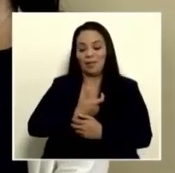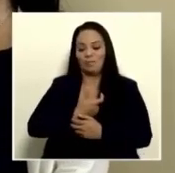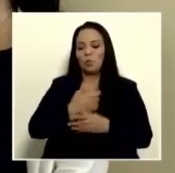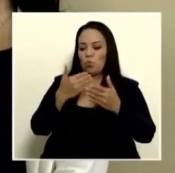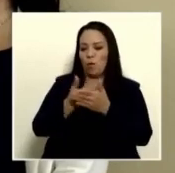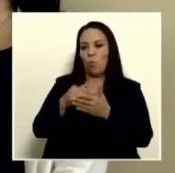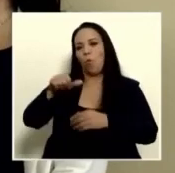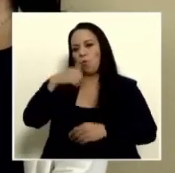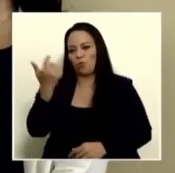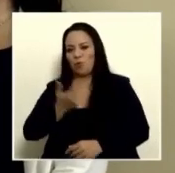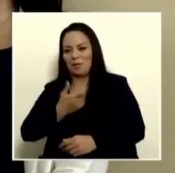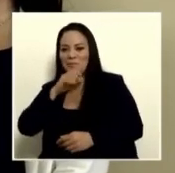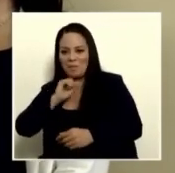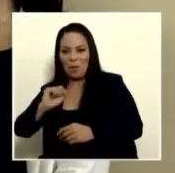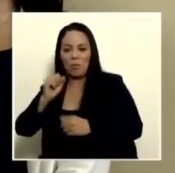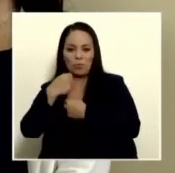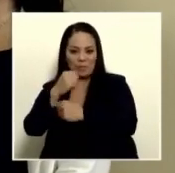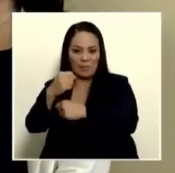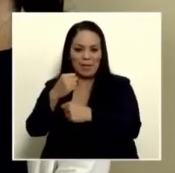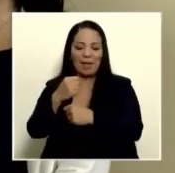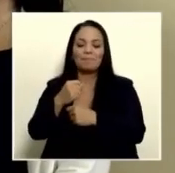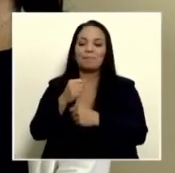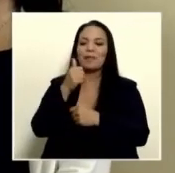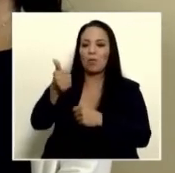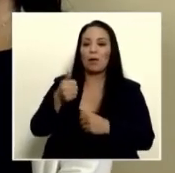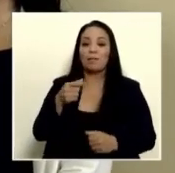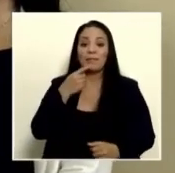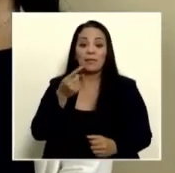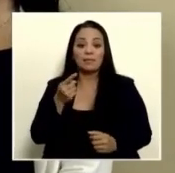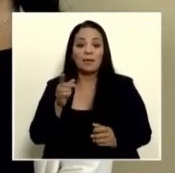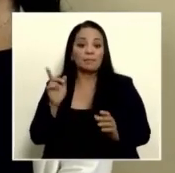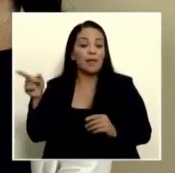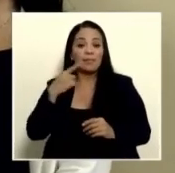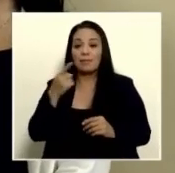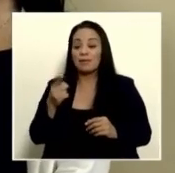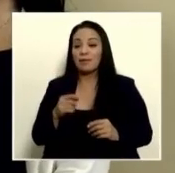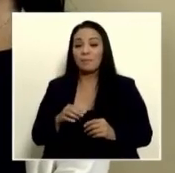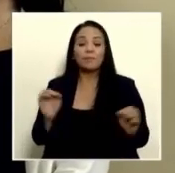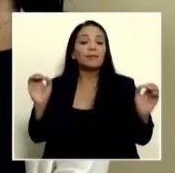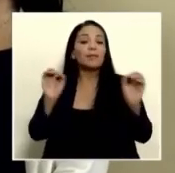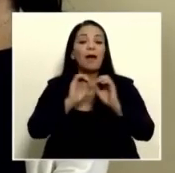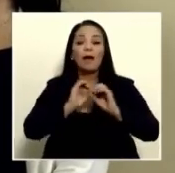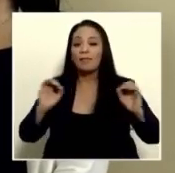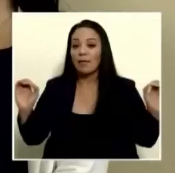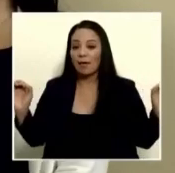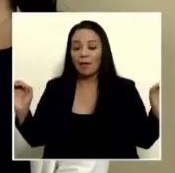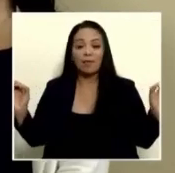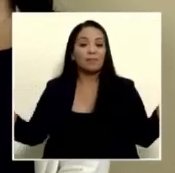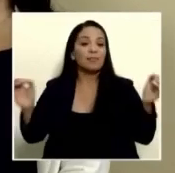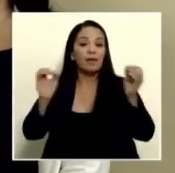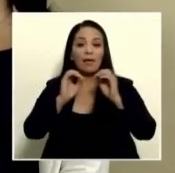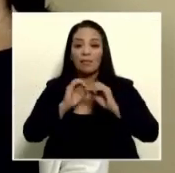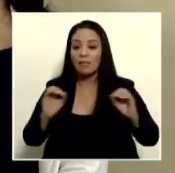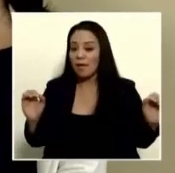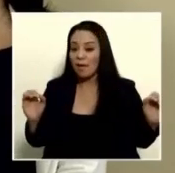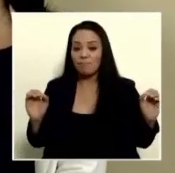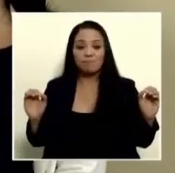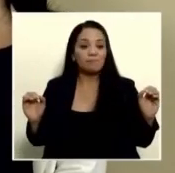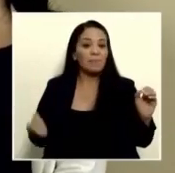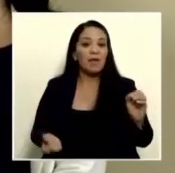dice que nadie literalmente nadie se puede explicar